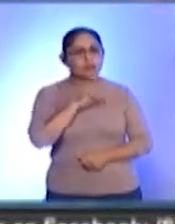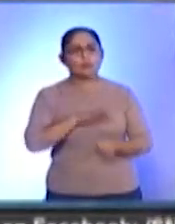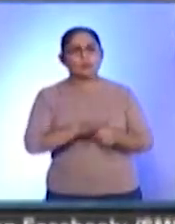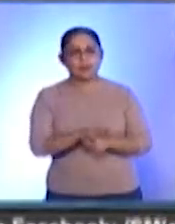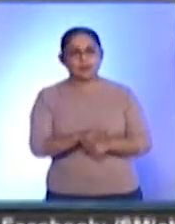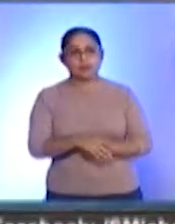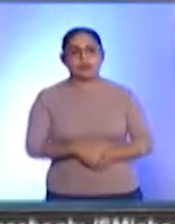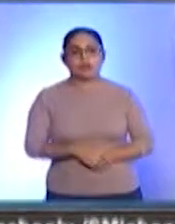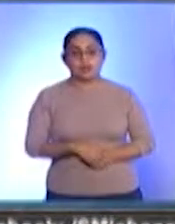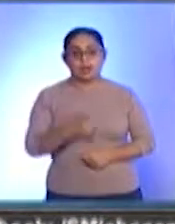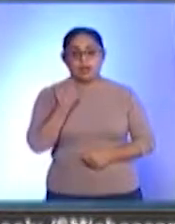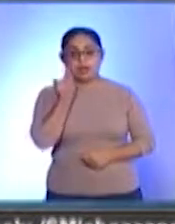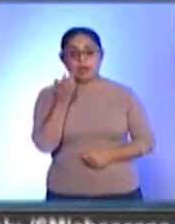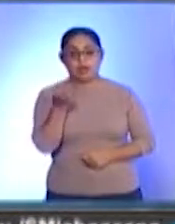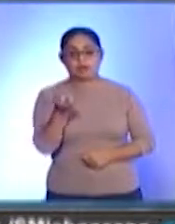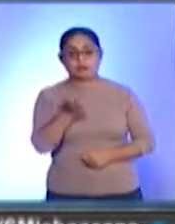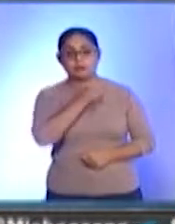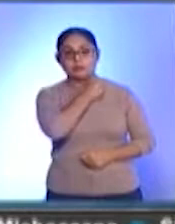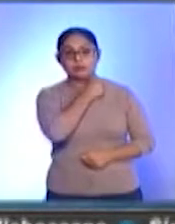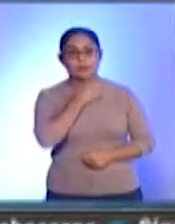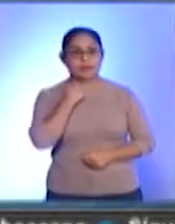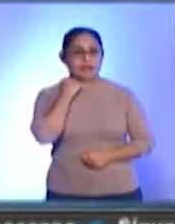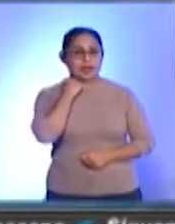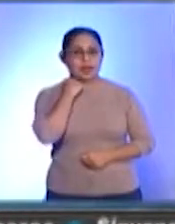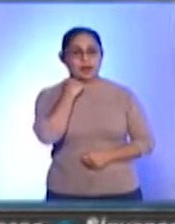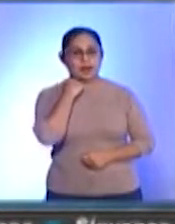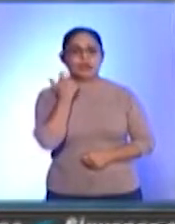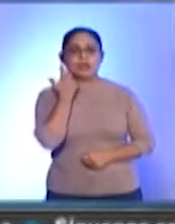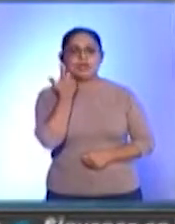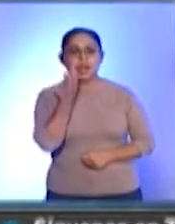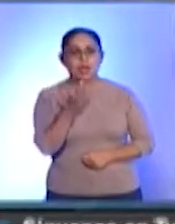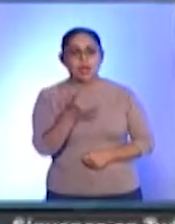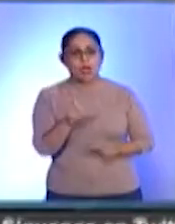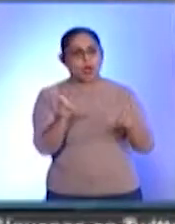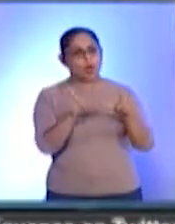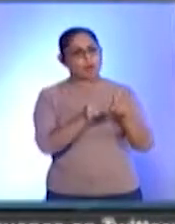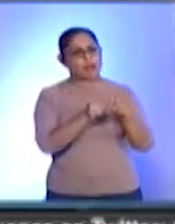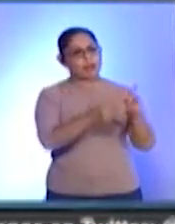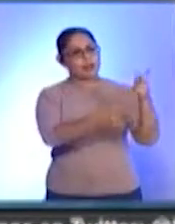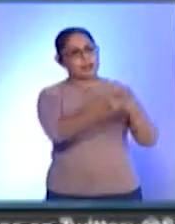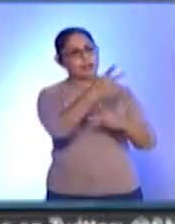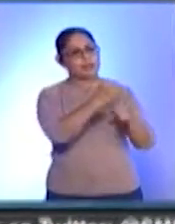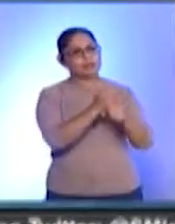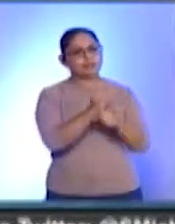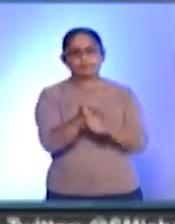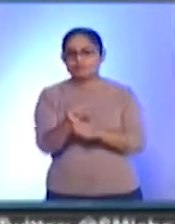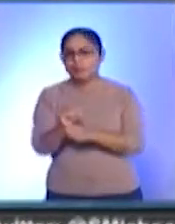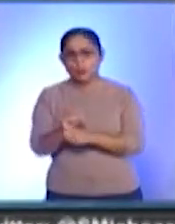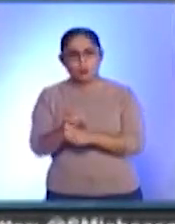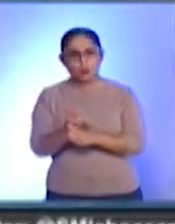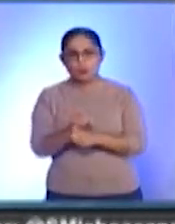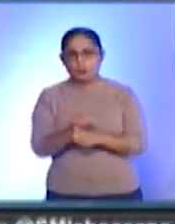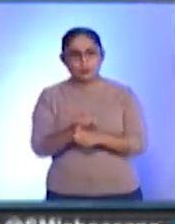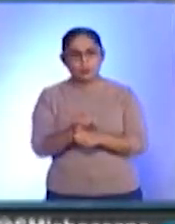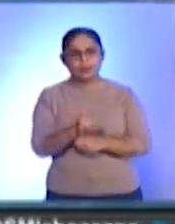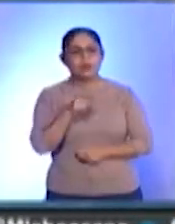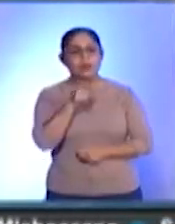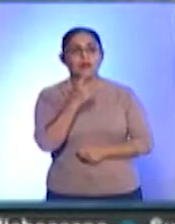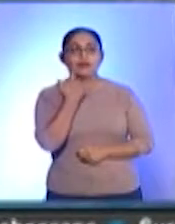que intentamos con el seminario como cuerpo académico no es de que venga el investigador e investigue, no, sino